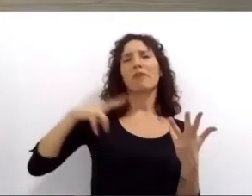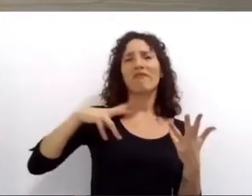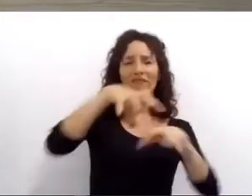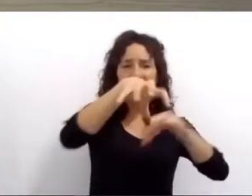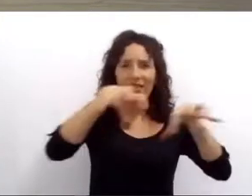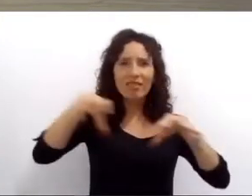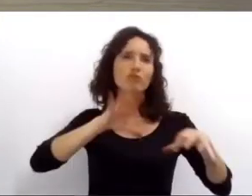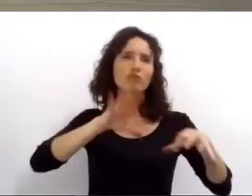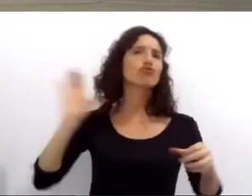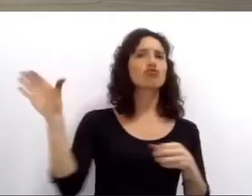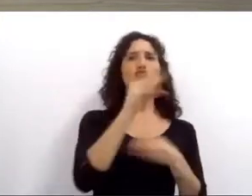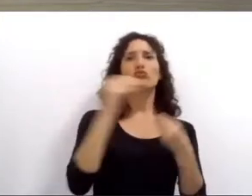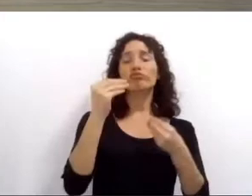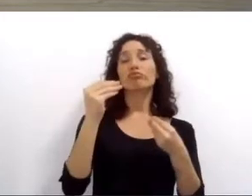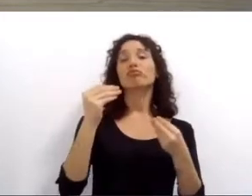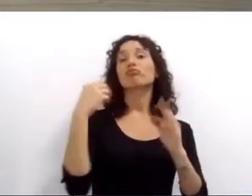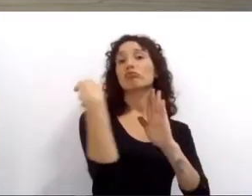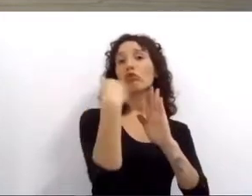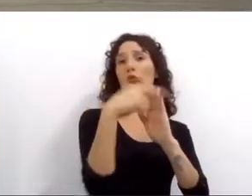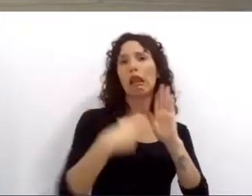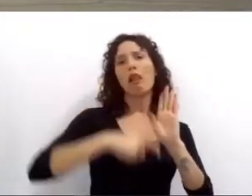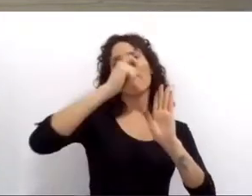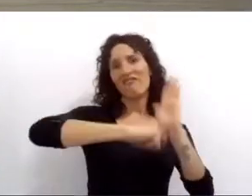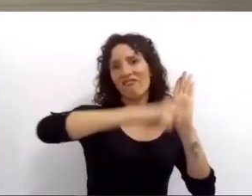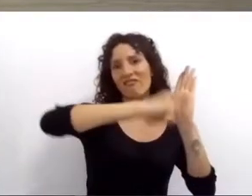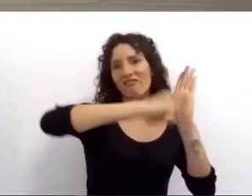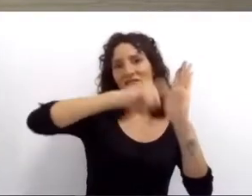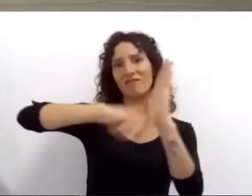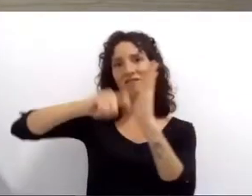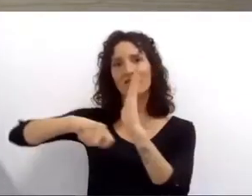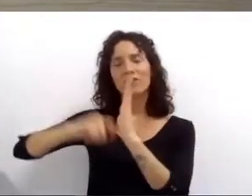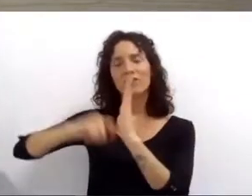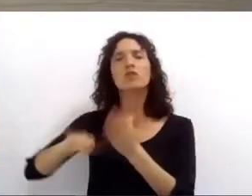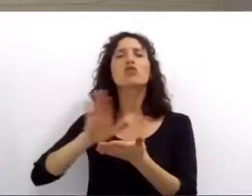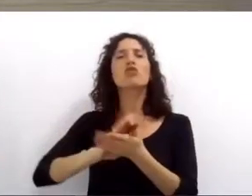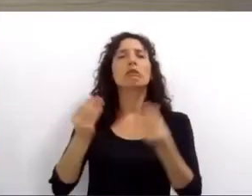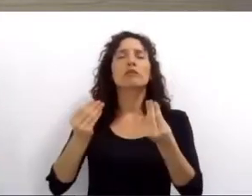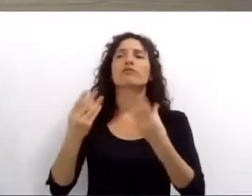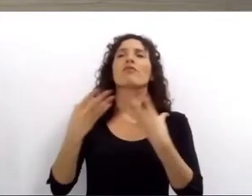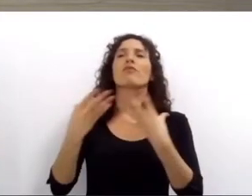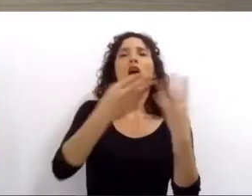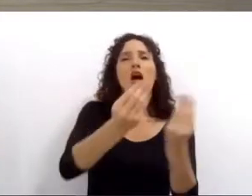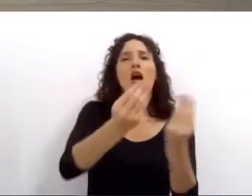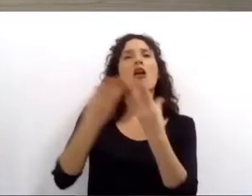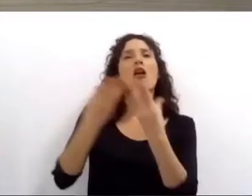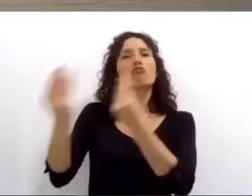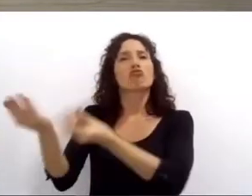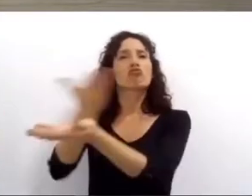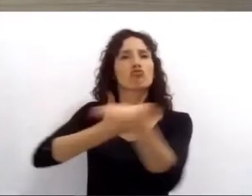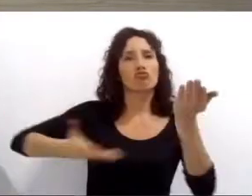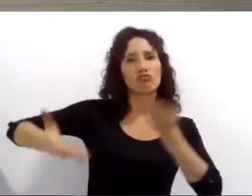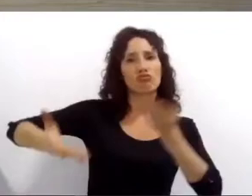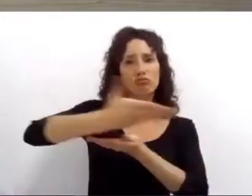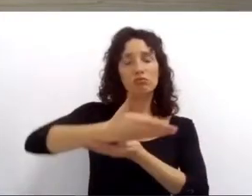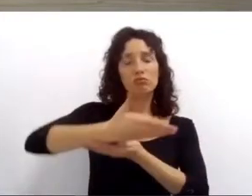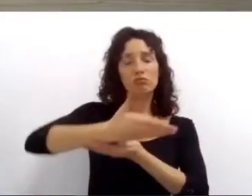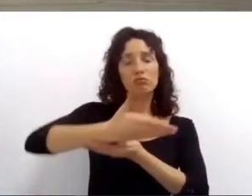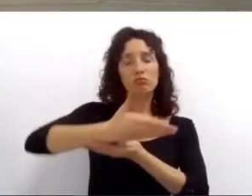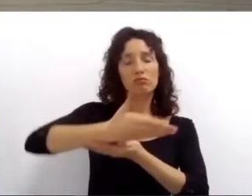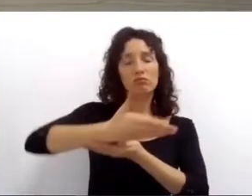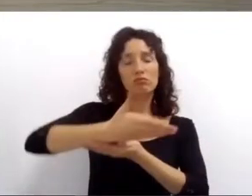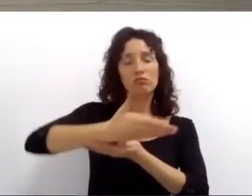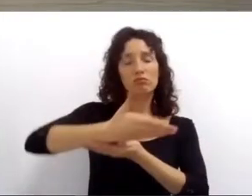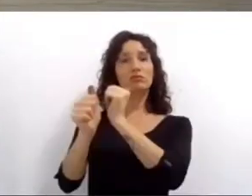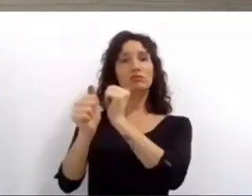convenio y lanzamos la campaña Contagiemos Solidaridad. Cuando nosotros decimos que en Rosario estamos preparados para unir, nos